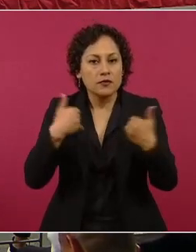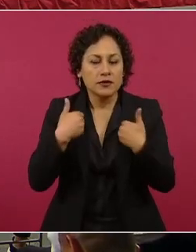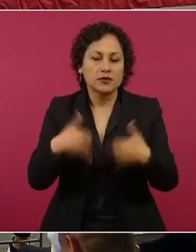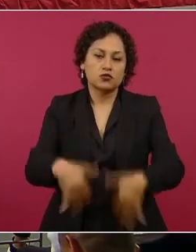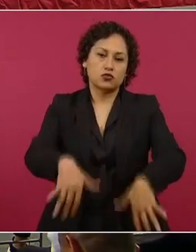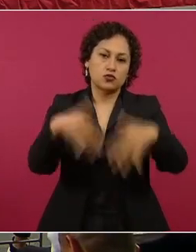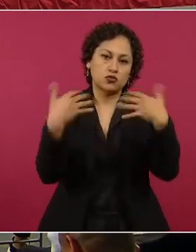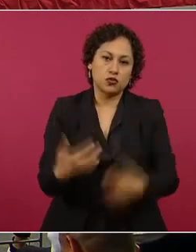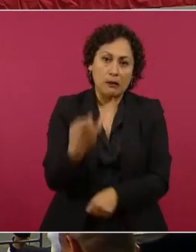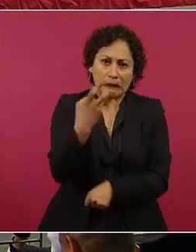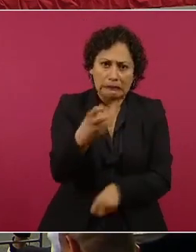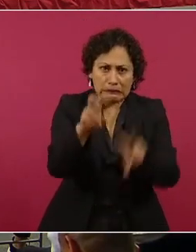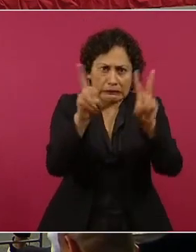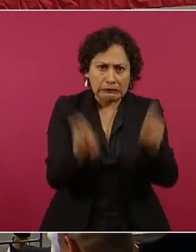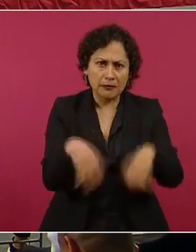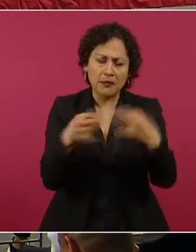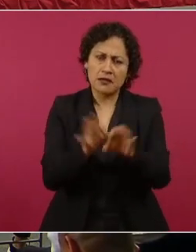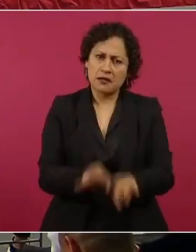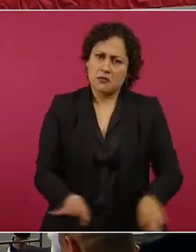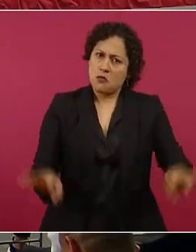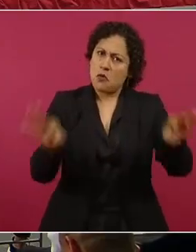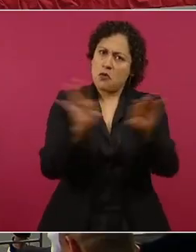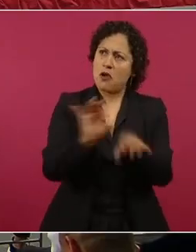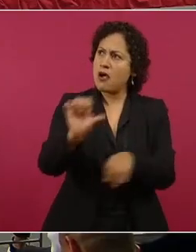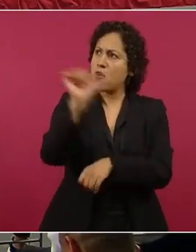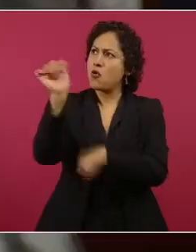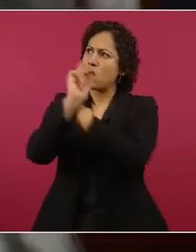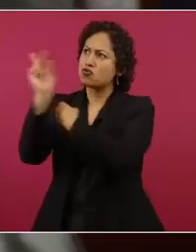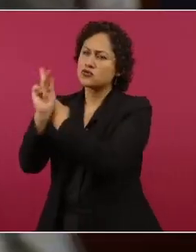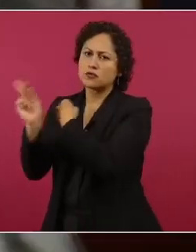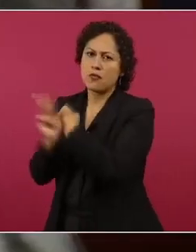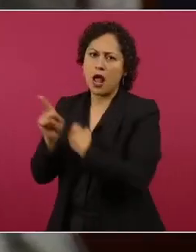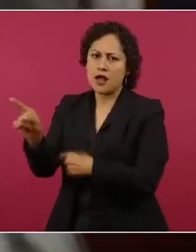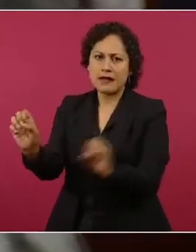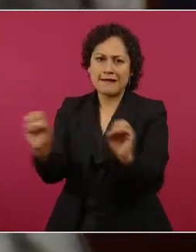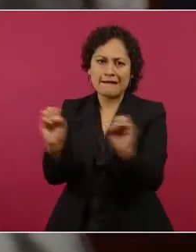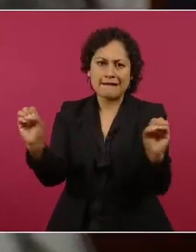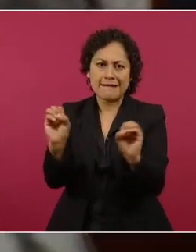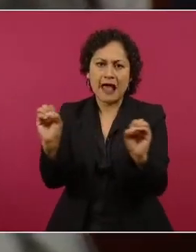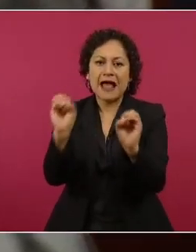países que se atrevió a llevar mujeres.